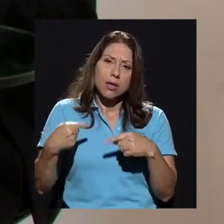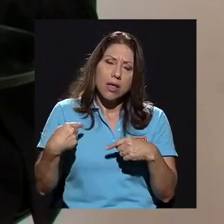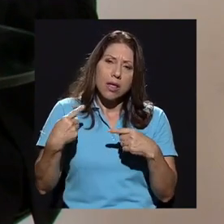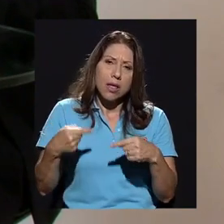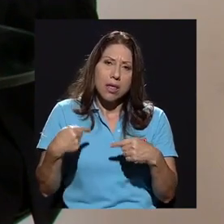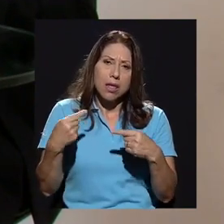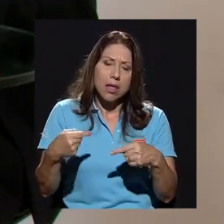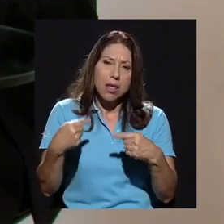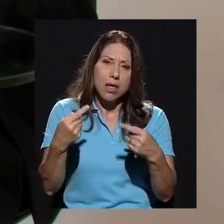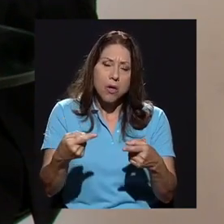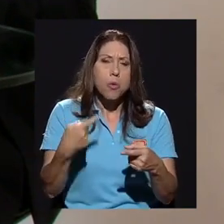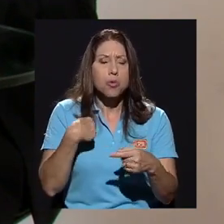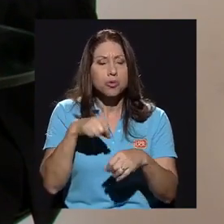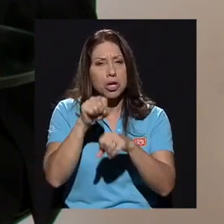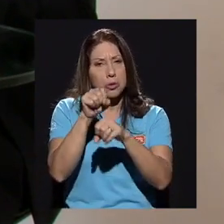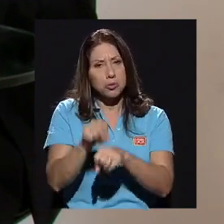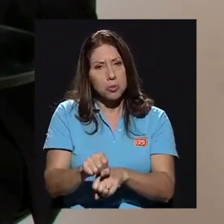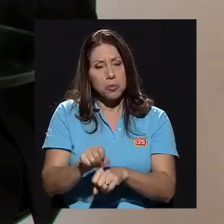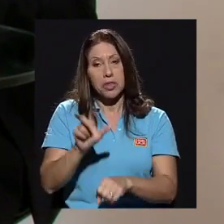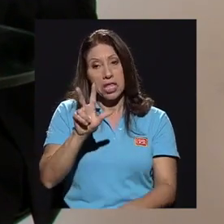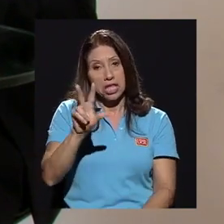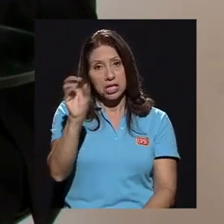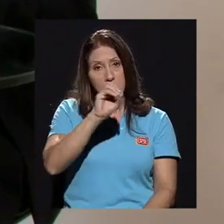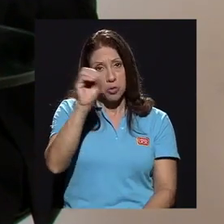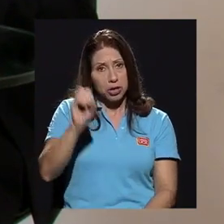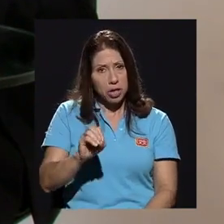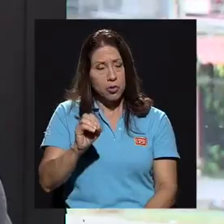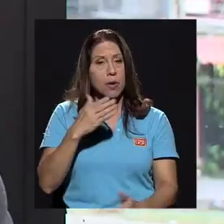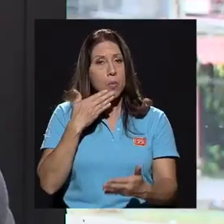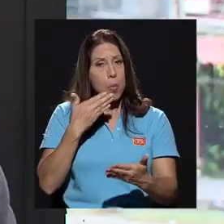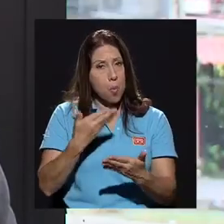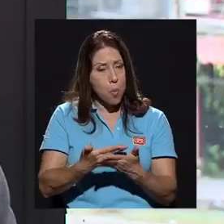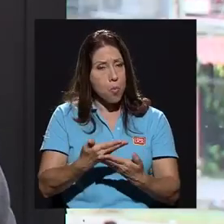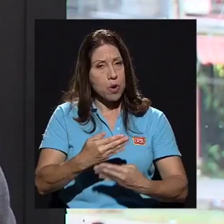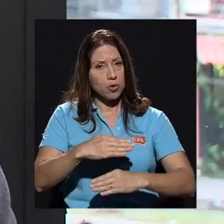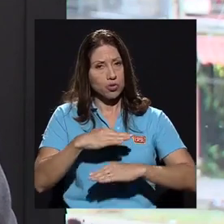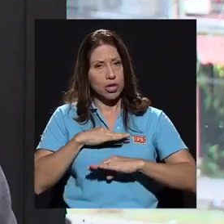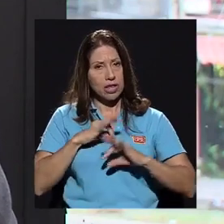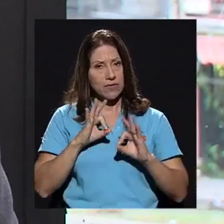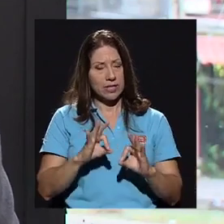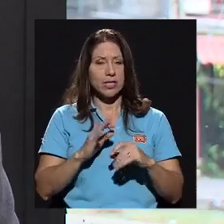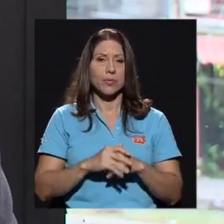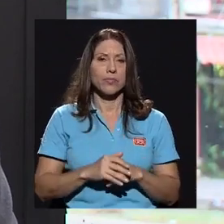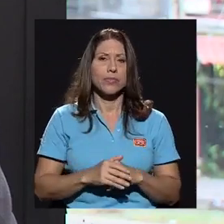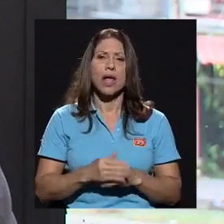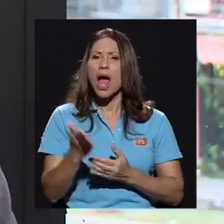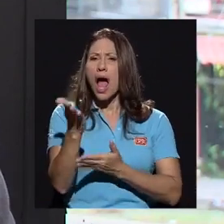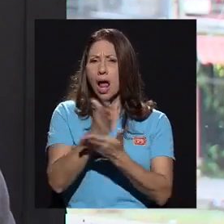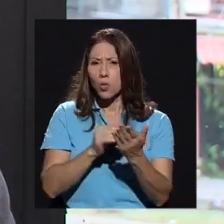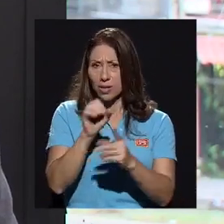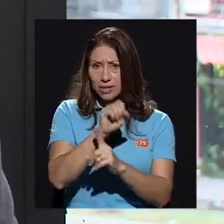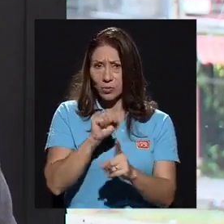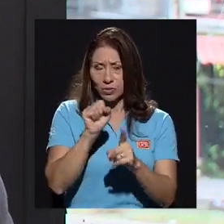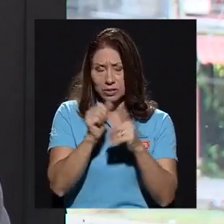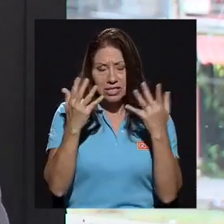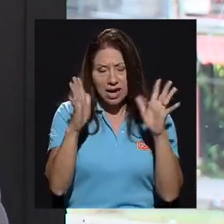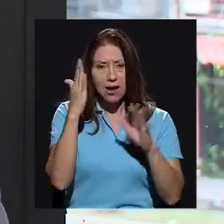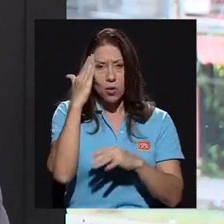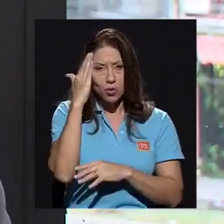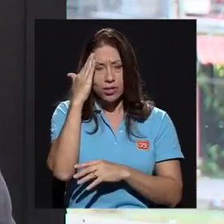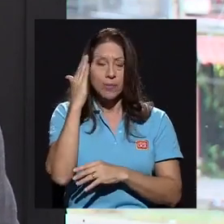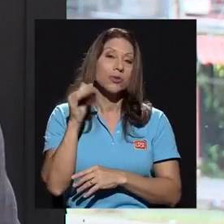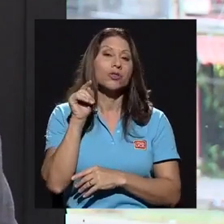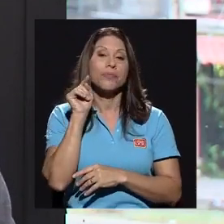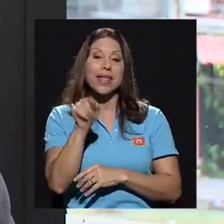algo muy bueno y bastante satisfactorio. Por algunas circunstancias que ya conocemos,